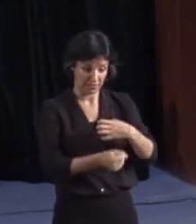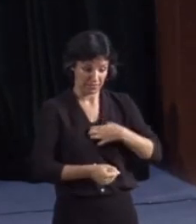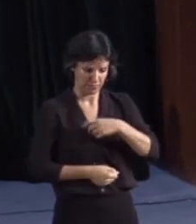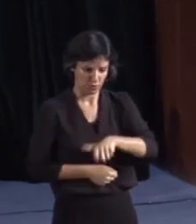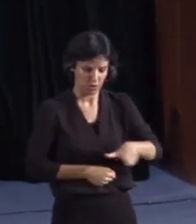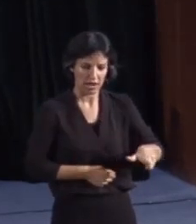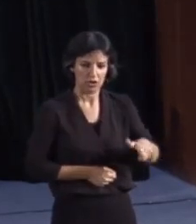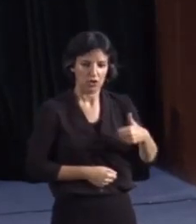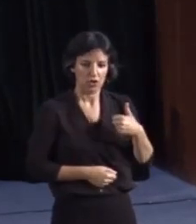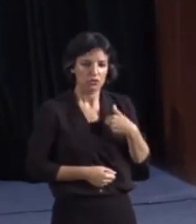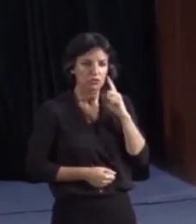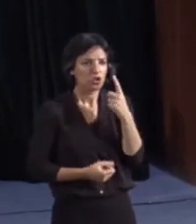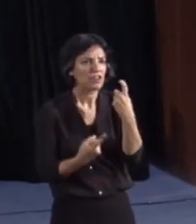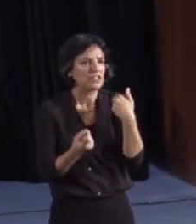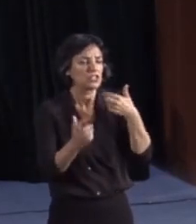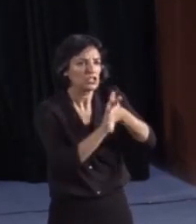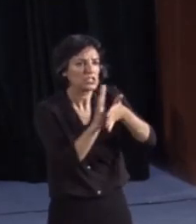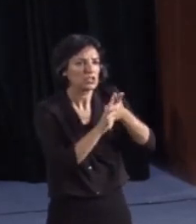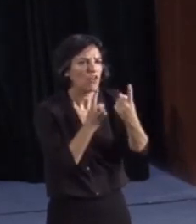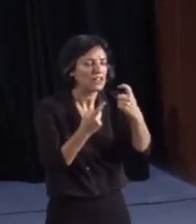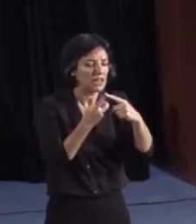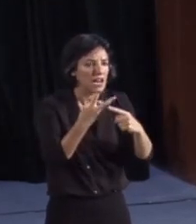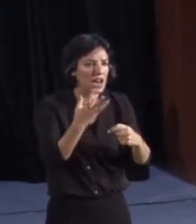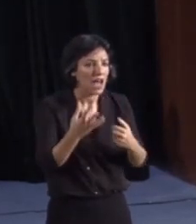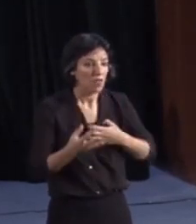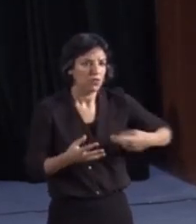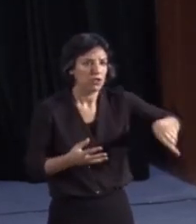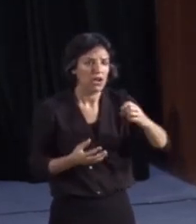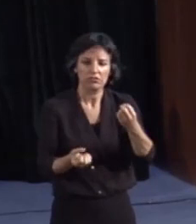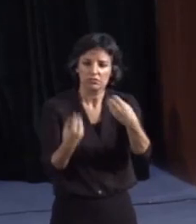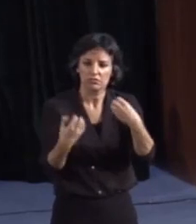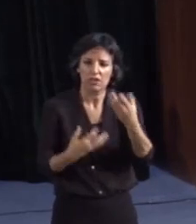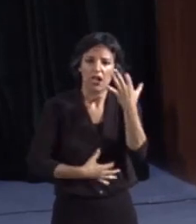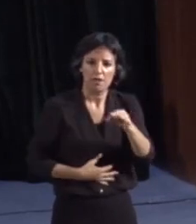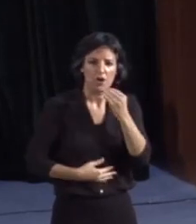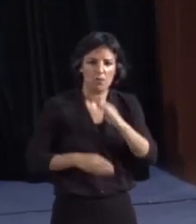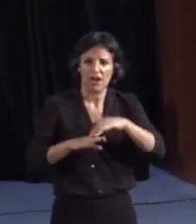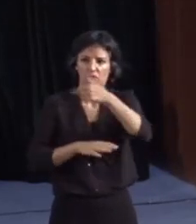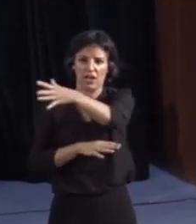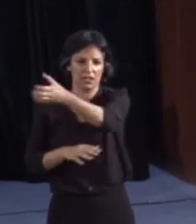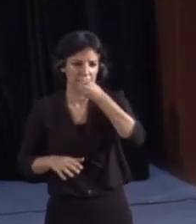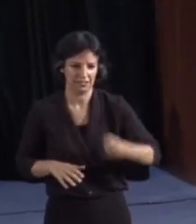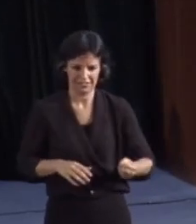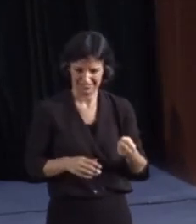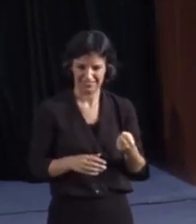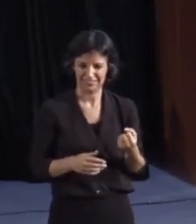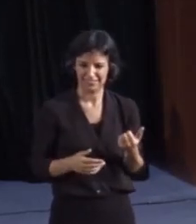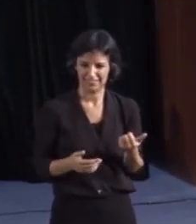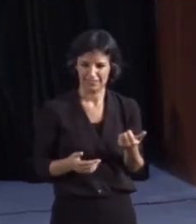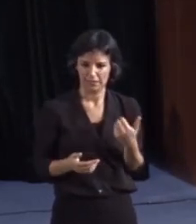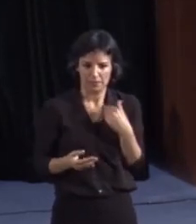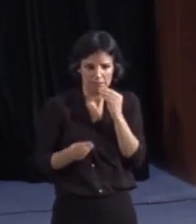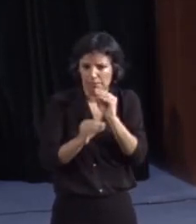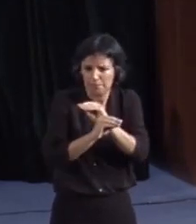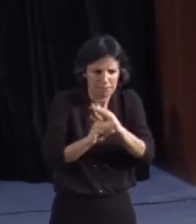pueda transmitir cuál es su necesidad, su carencia y su realidad. Eso no supone un trato mejor